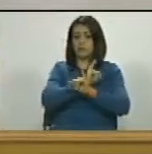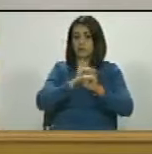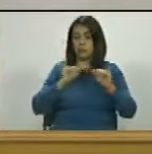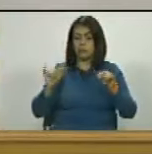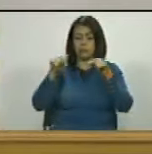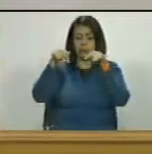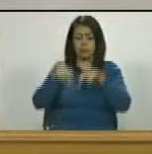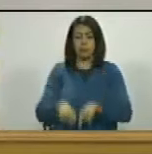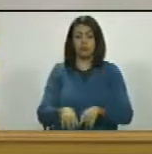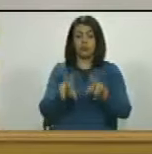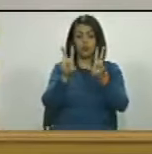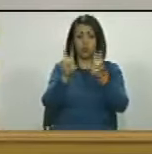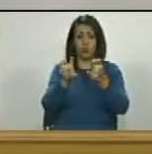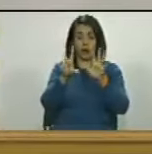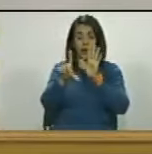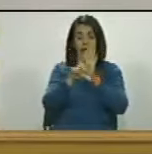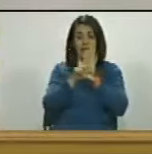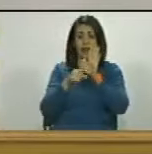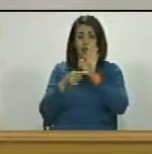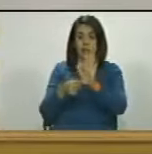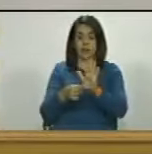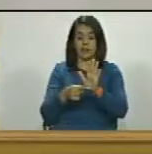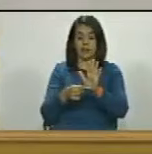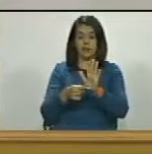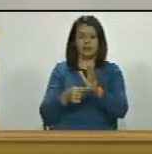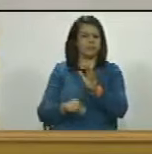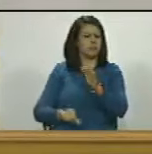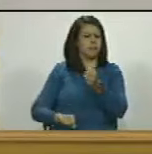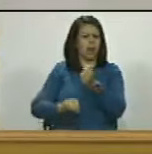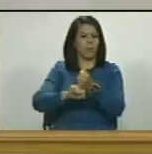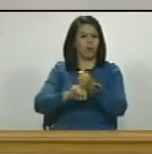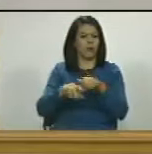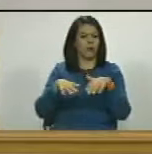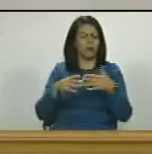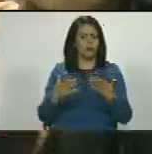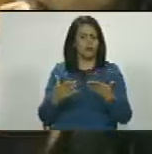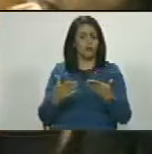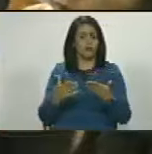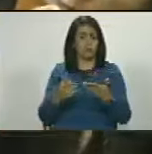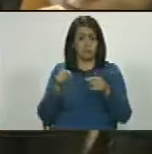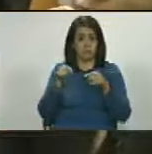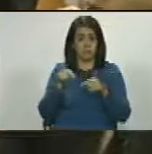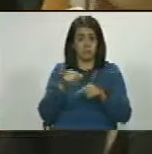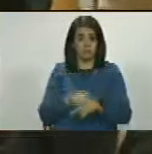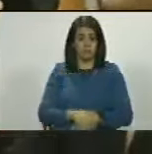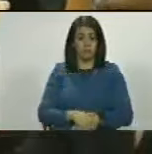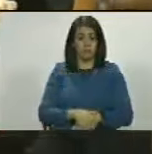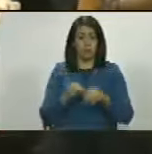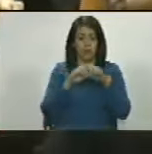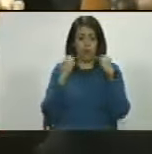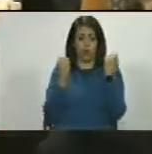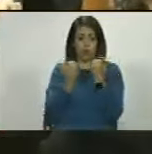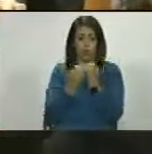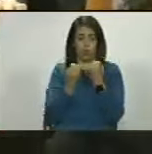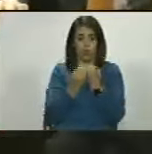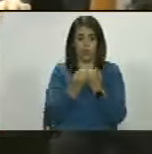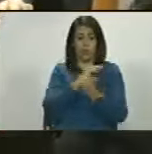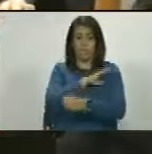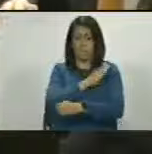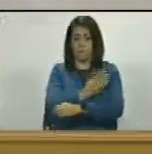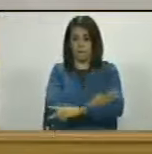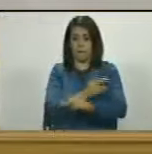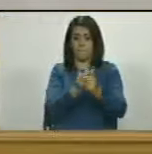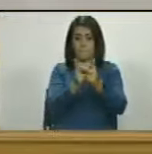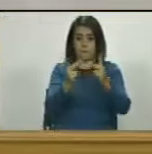ese novedoso instrumento legal sirve para que el órgano de poder